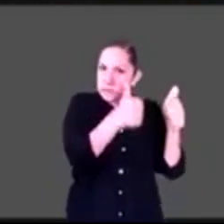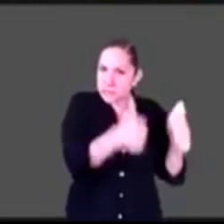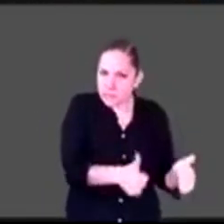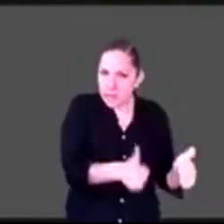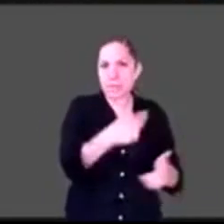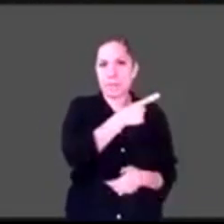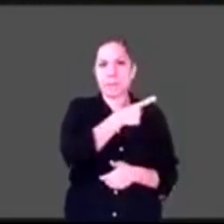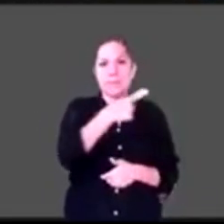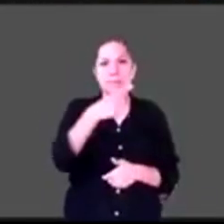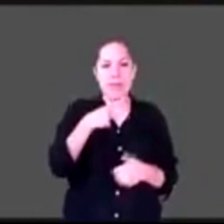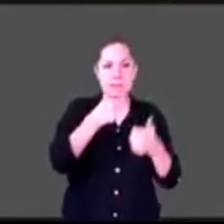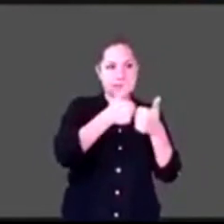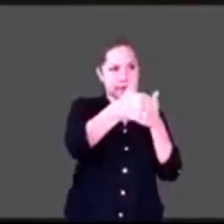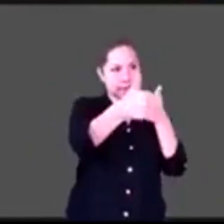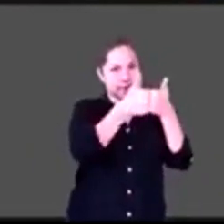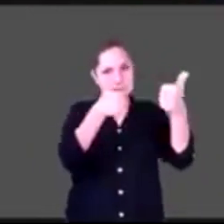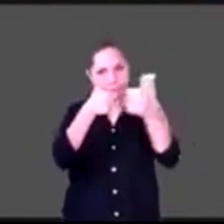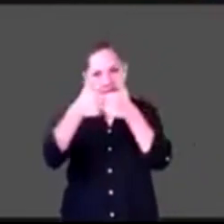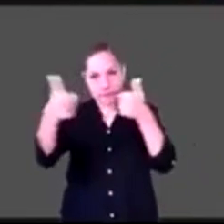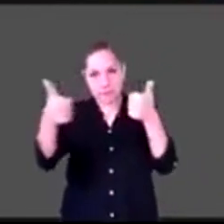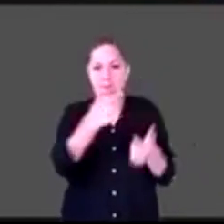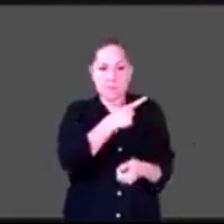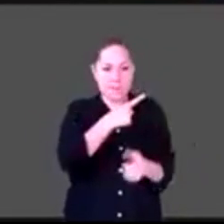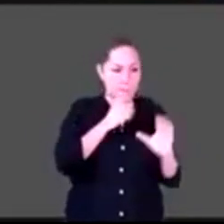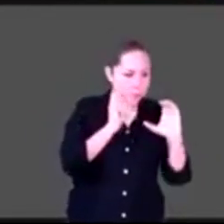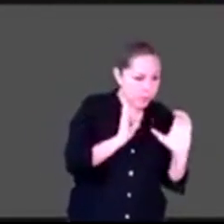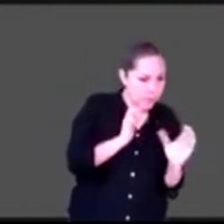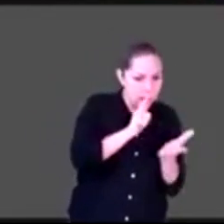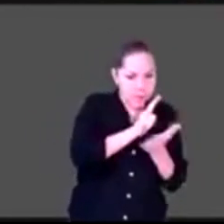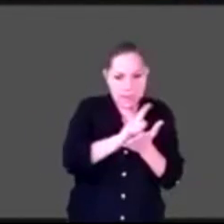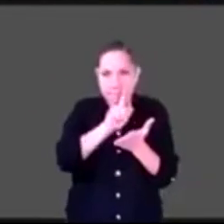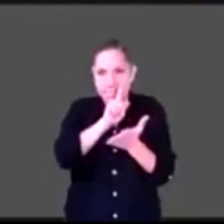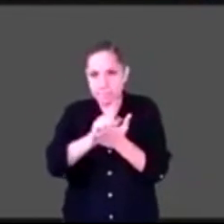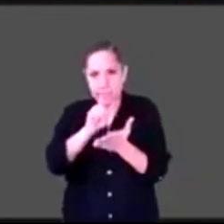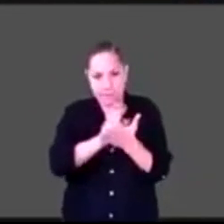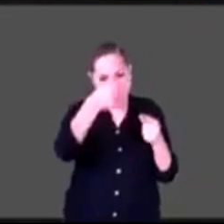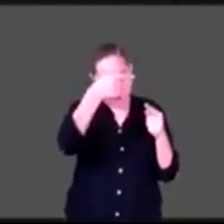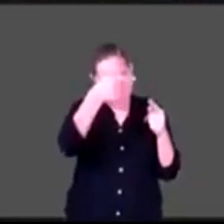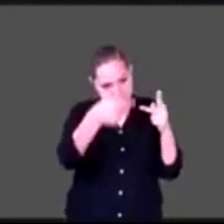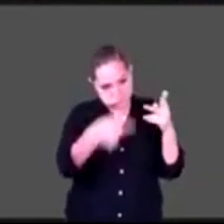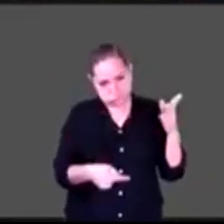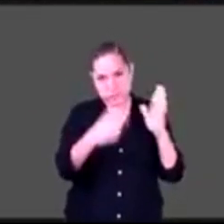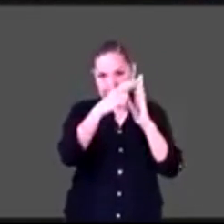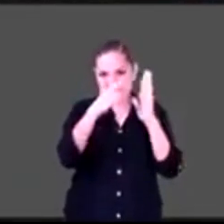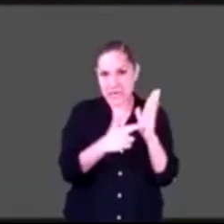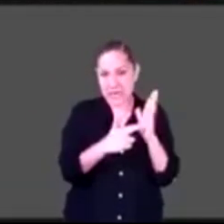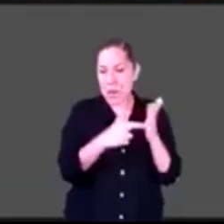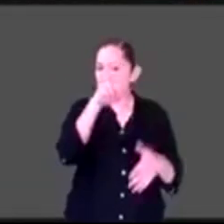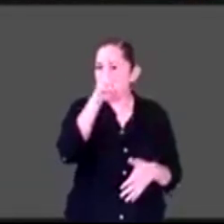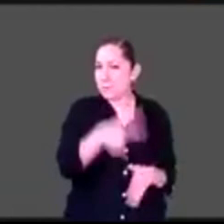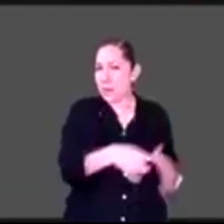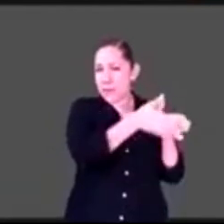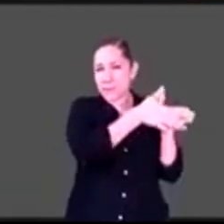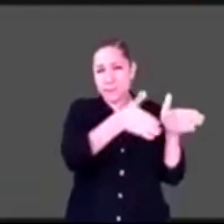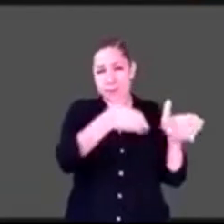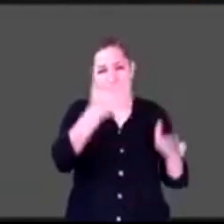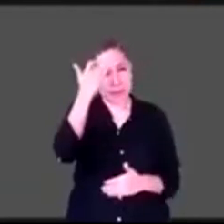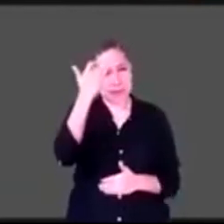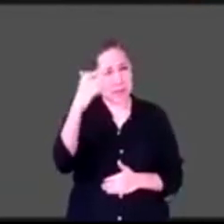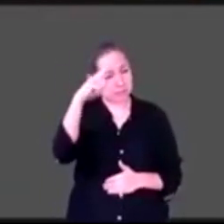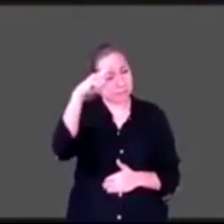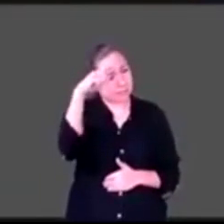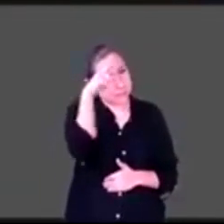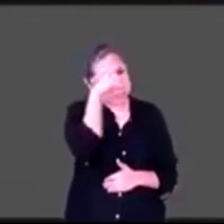un trabajo muy, muy intenso y muy difícil, porque aunque hay muchas guías y todo, las familias no saben leer ni